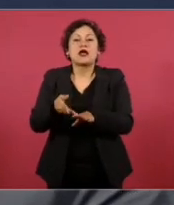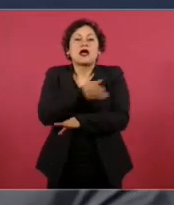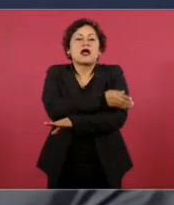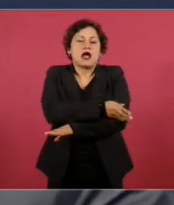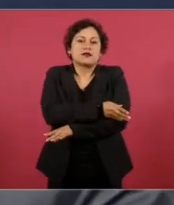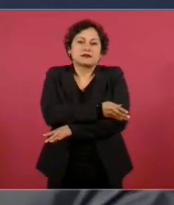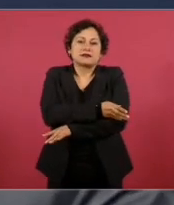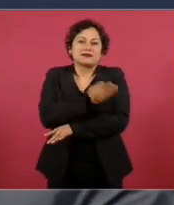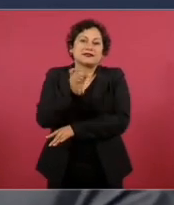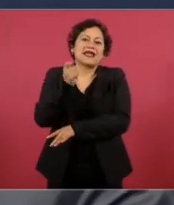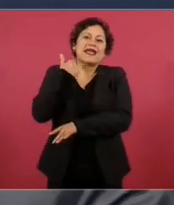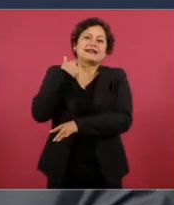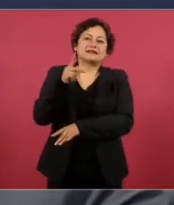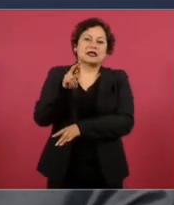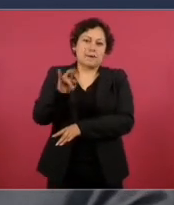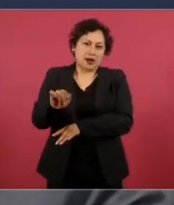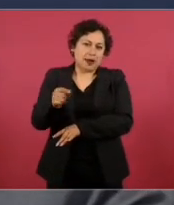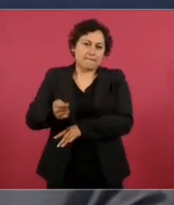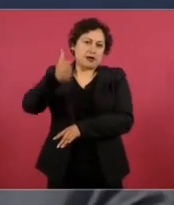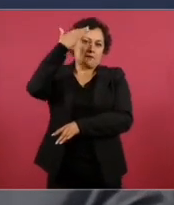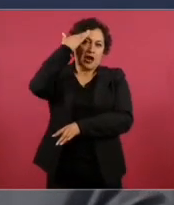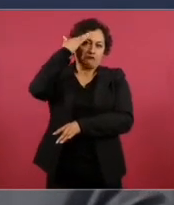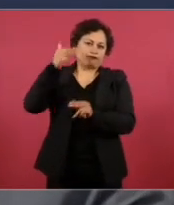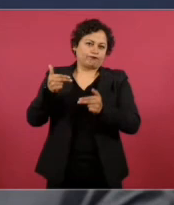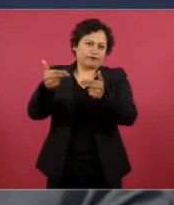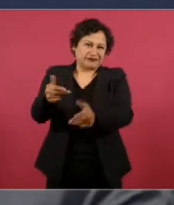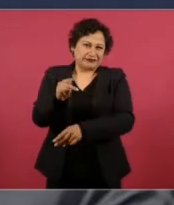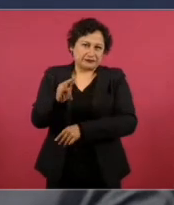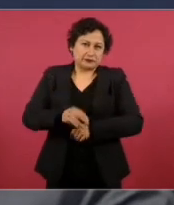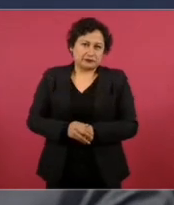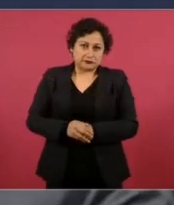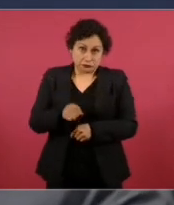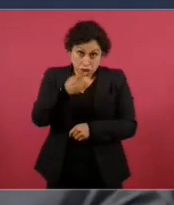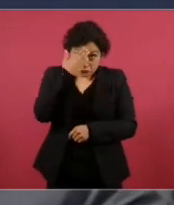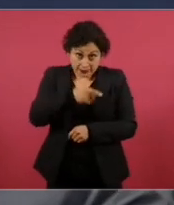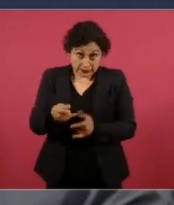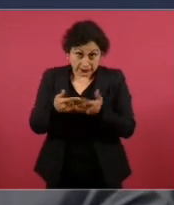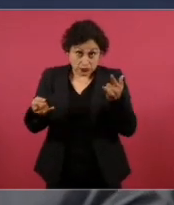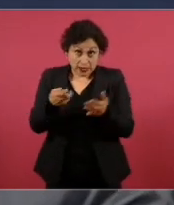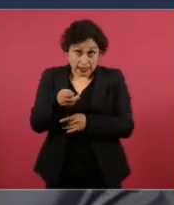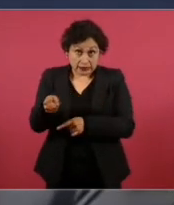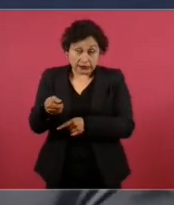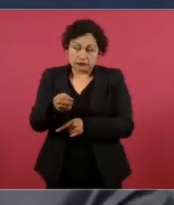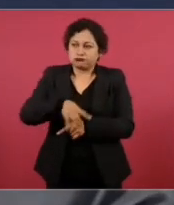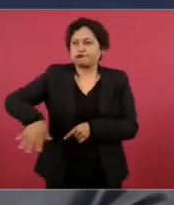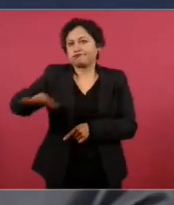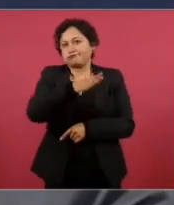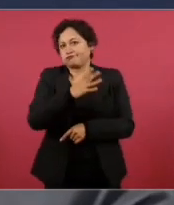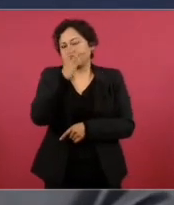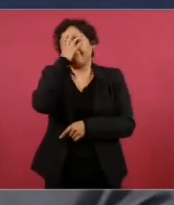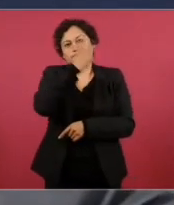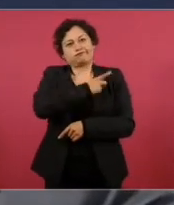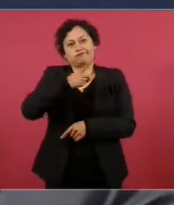Ese tipo de cosas deberían de darnos vergüenza a todos. Tú sabes, en esencia, y además qué